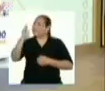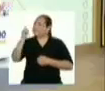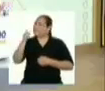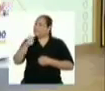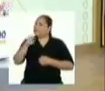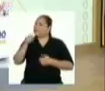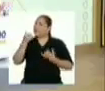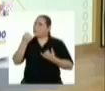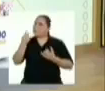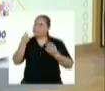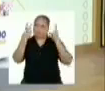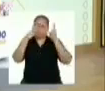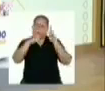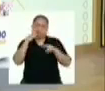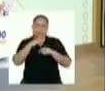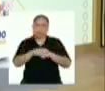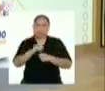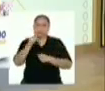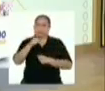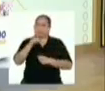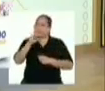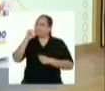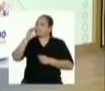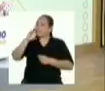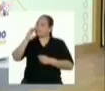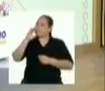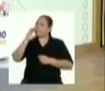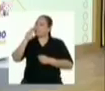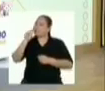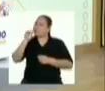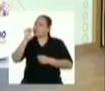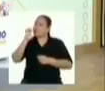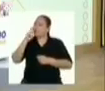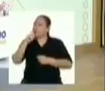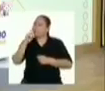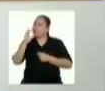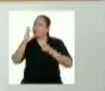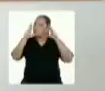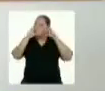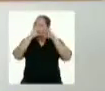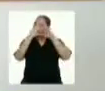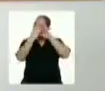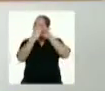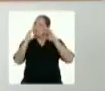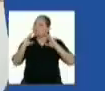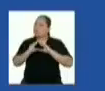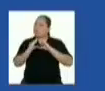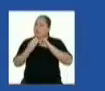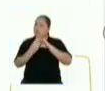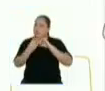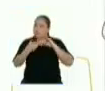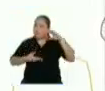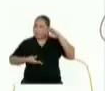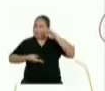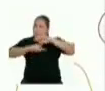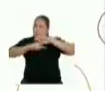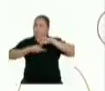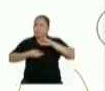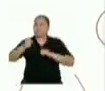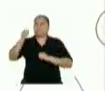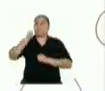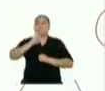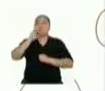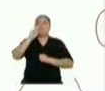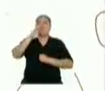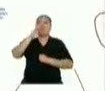Profesora, ahora que veo bien, ¿no es el octaedro regular la unión de dos pirámides? Efectivamente. Un